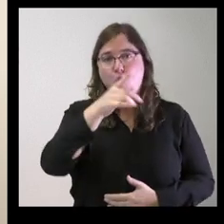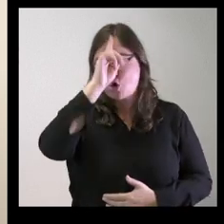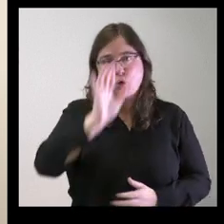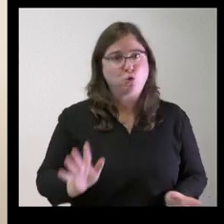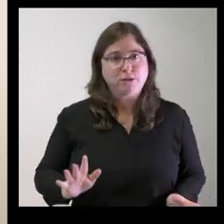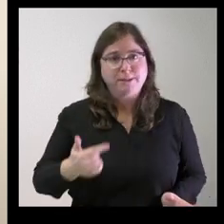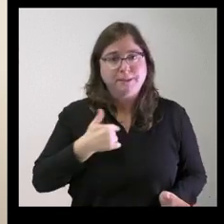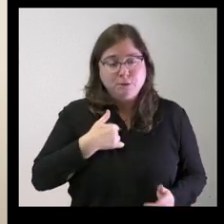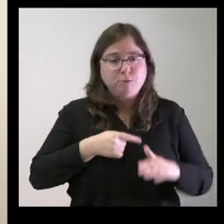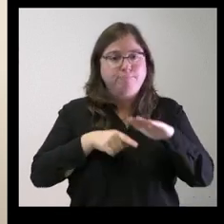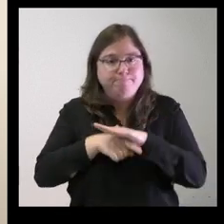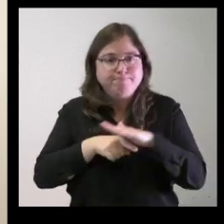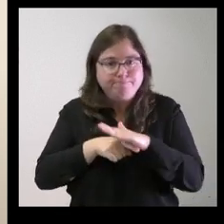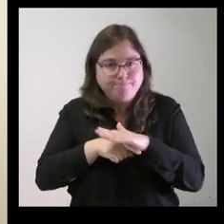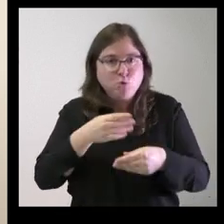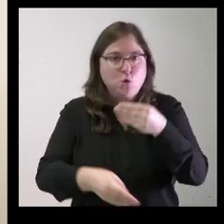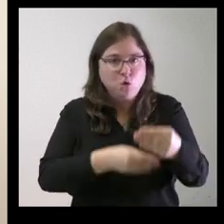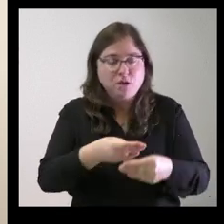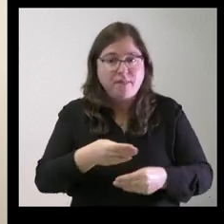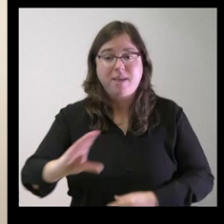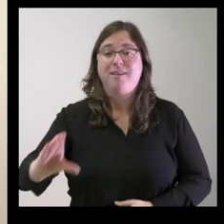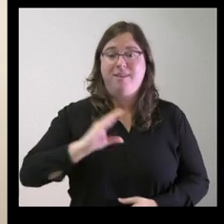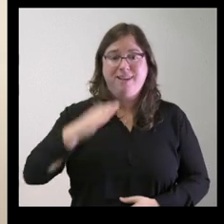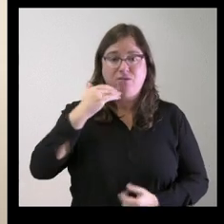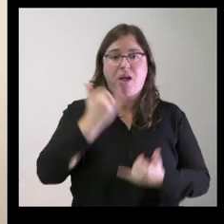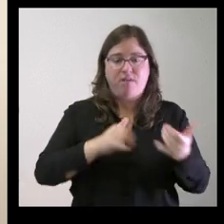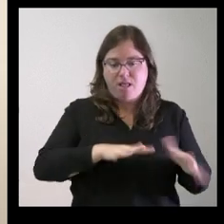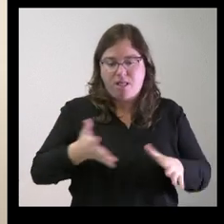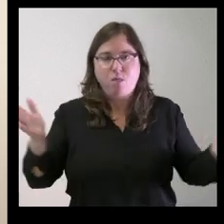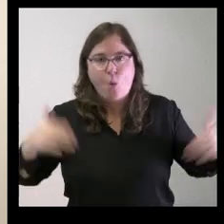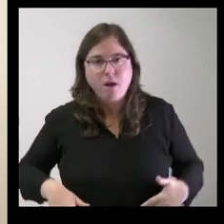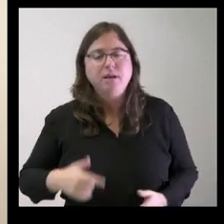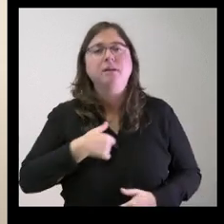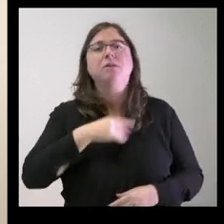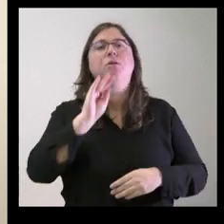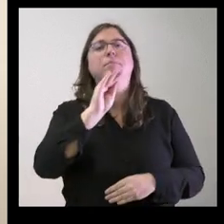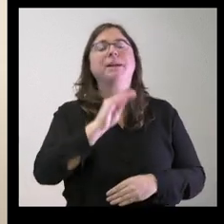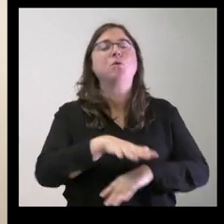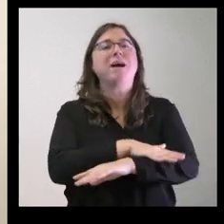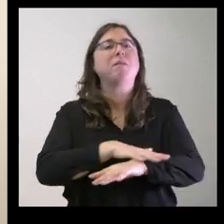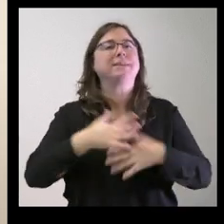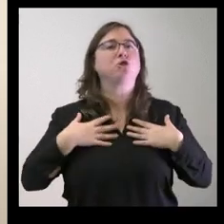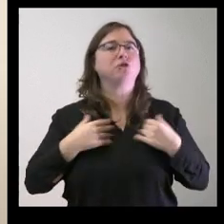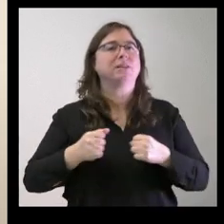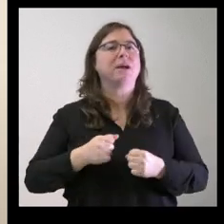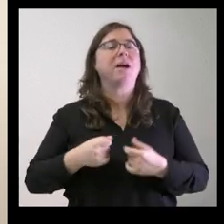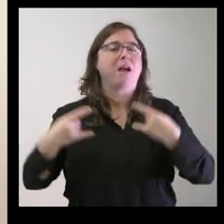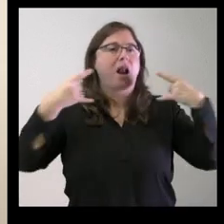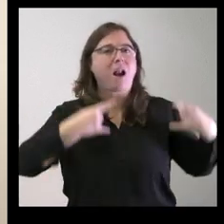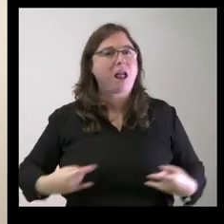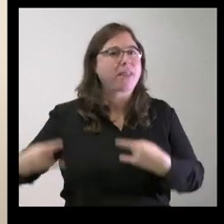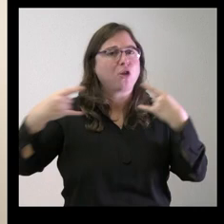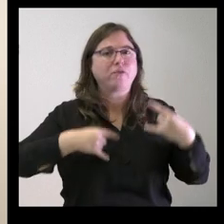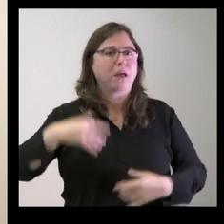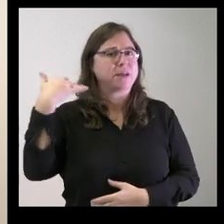terminan de ejecutar los fondos destinados para Soria también quería preguntar en el ambito sanitario que la radioterapia soriana parece no contar